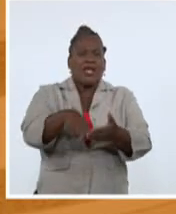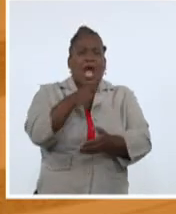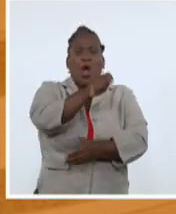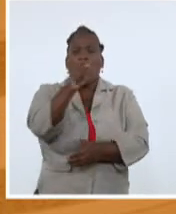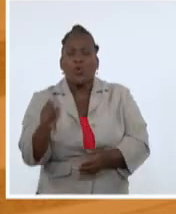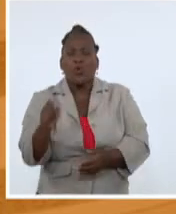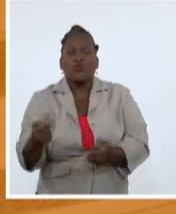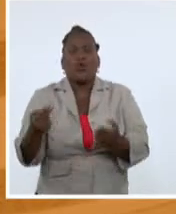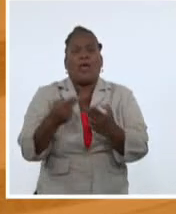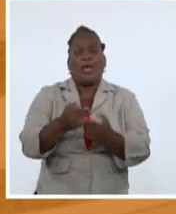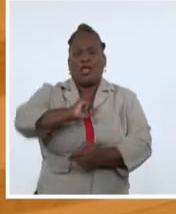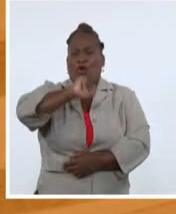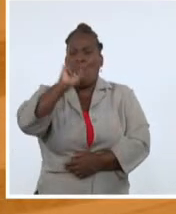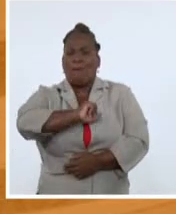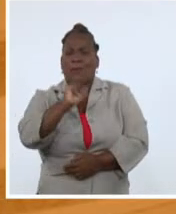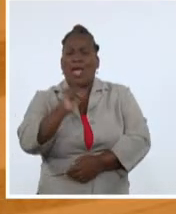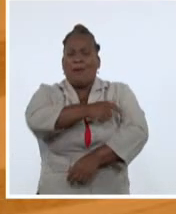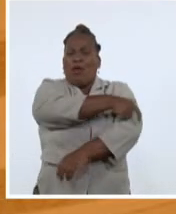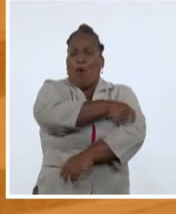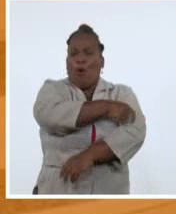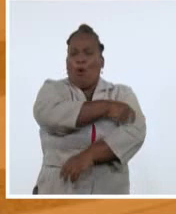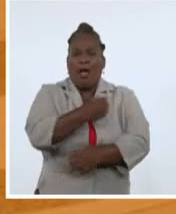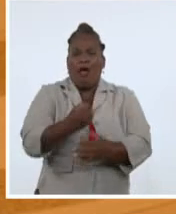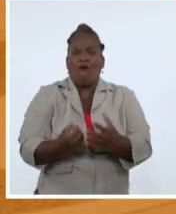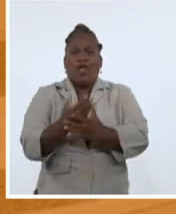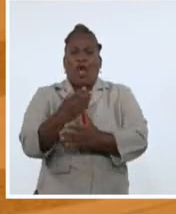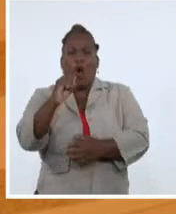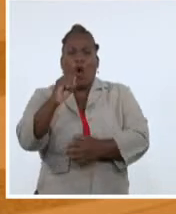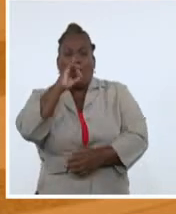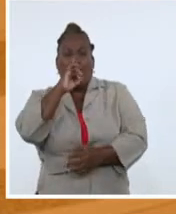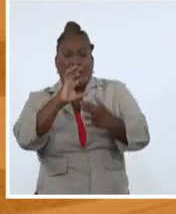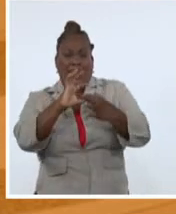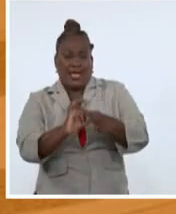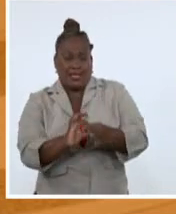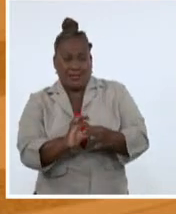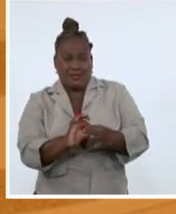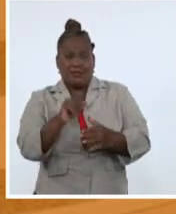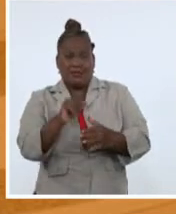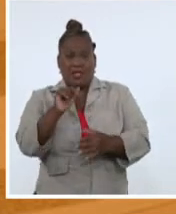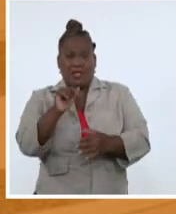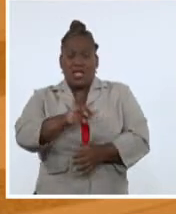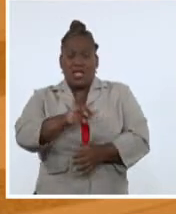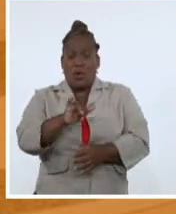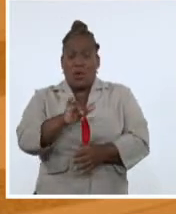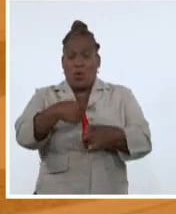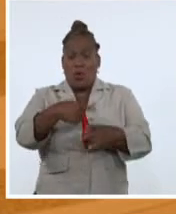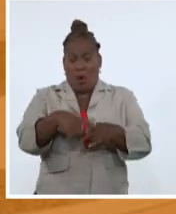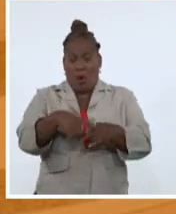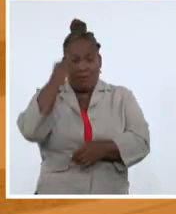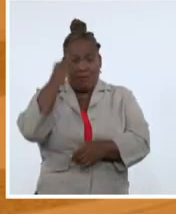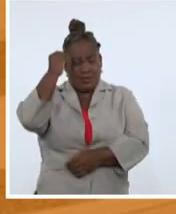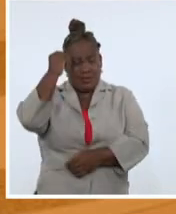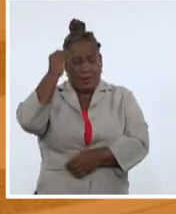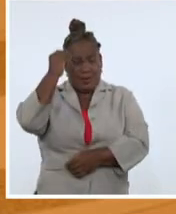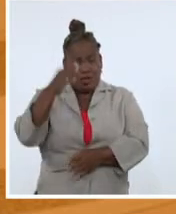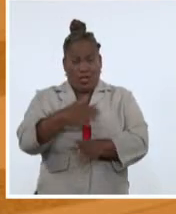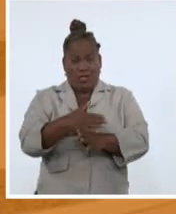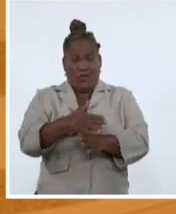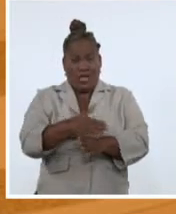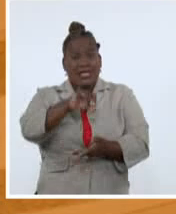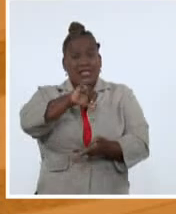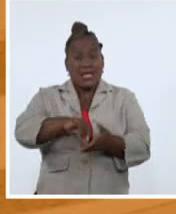eventos, premios, becas, la fundación de organizaciones no gubernamentales, tanques de pensamientos, fundaciones y centros